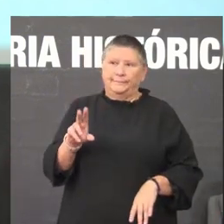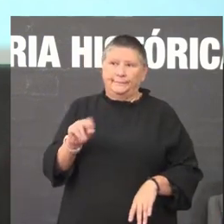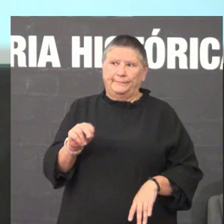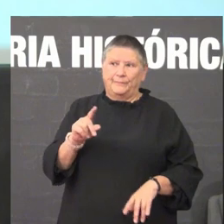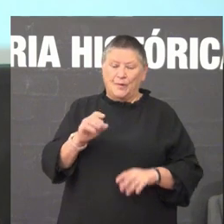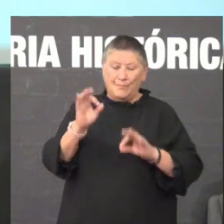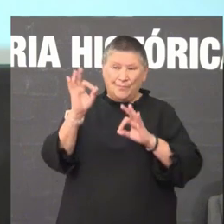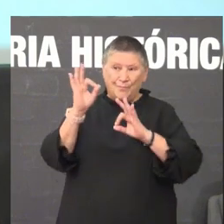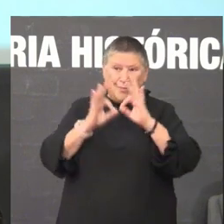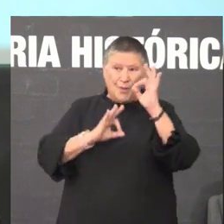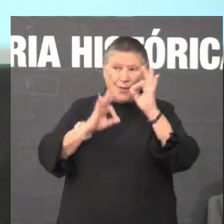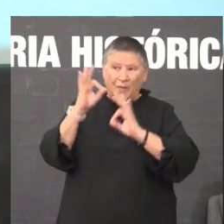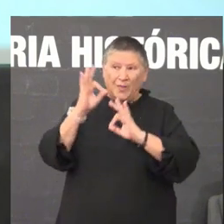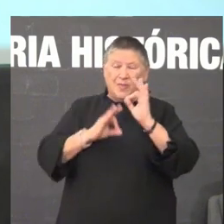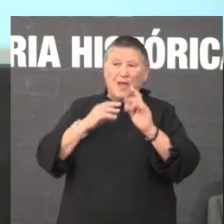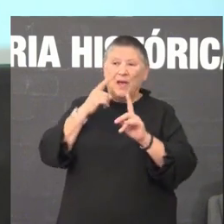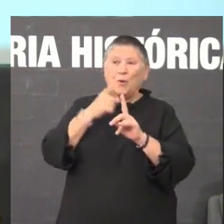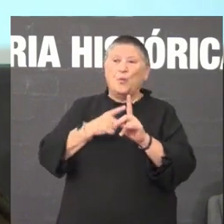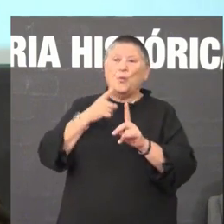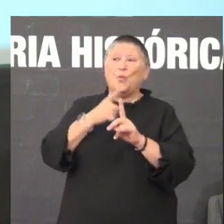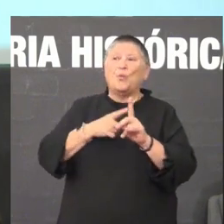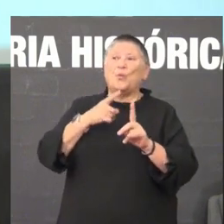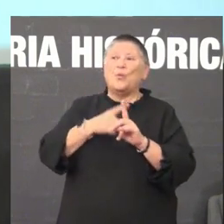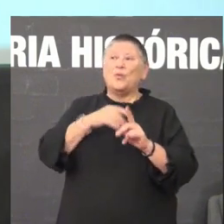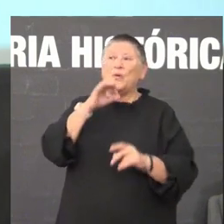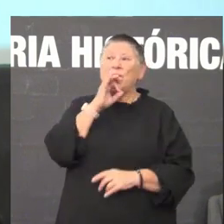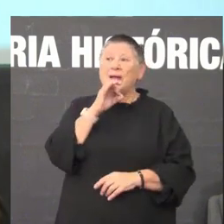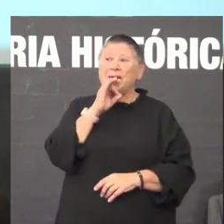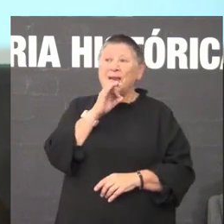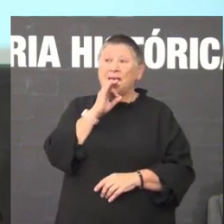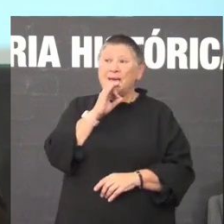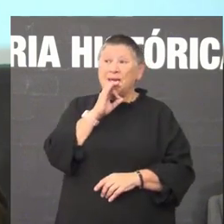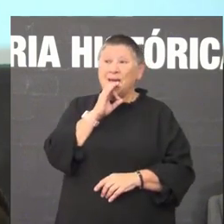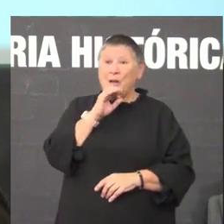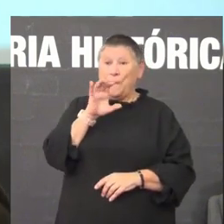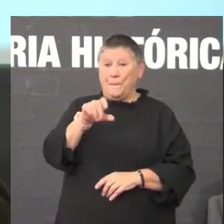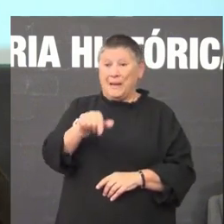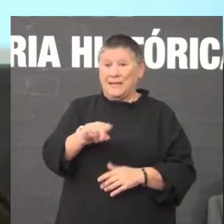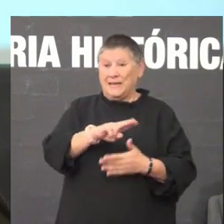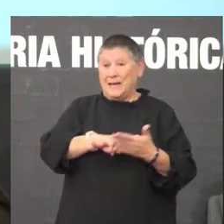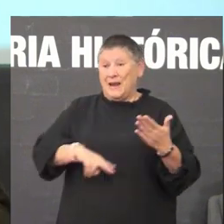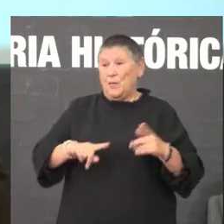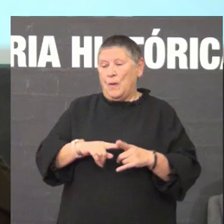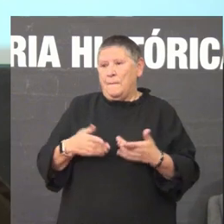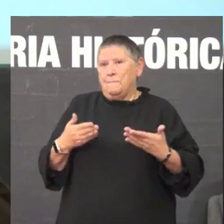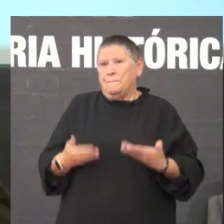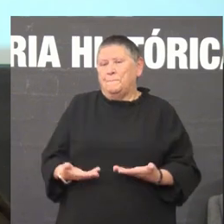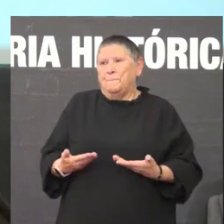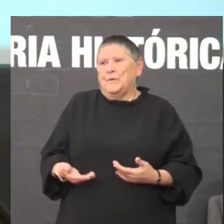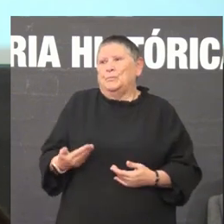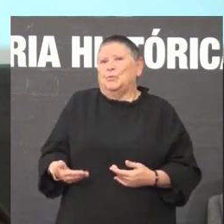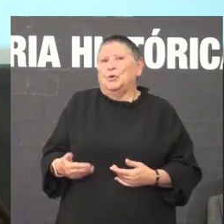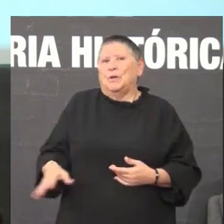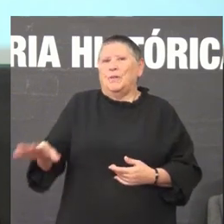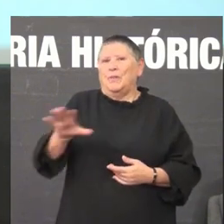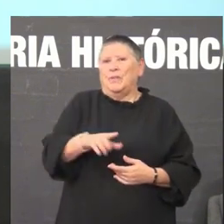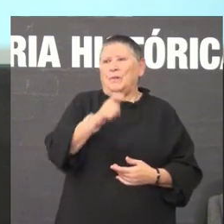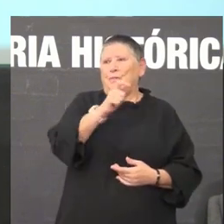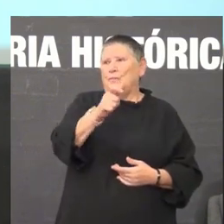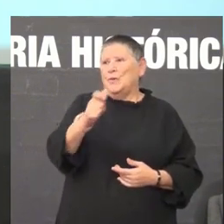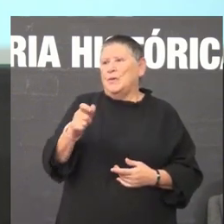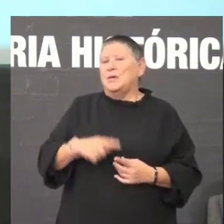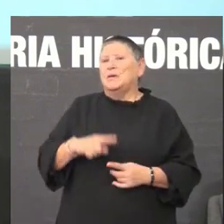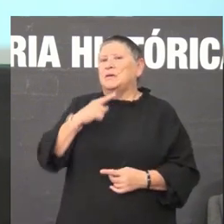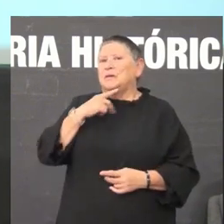porcentaxe de uso do galego na maioria do país porque o peso demográfico das cidades e vilas é unha